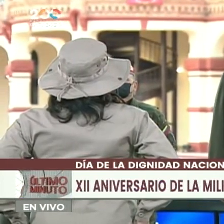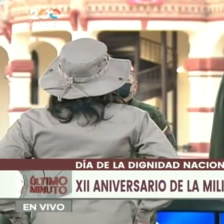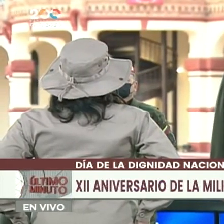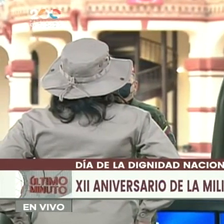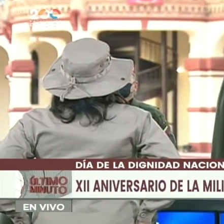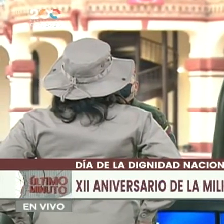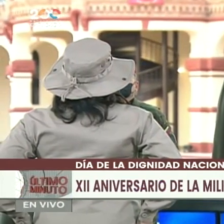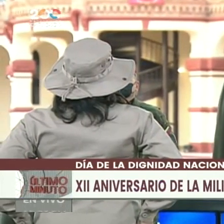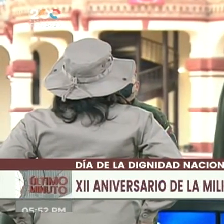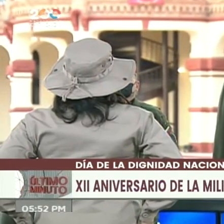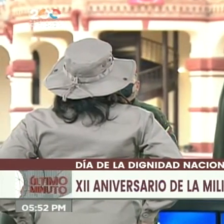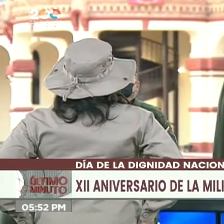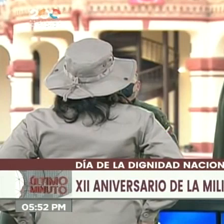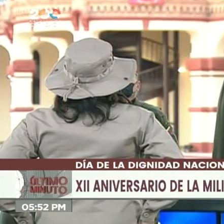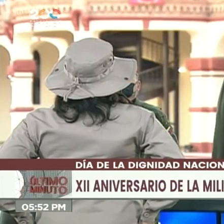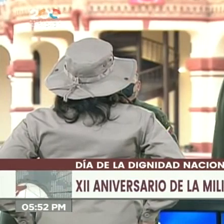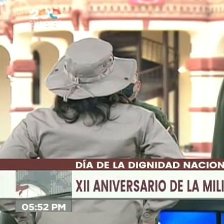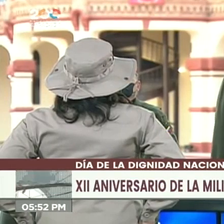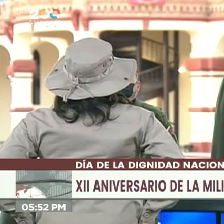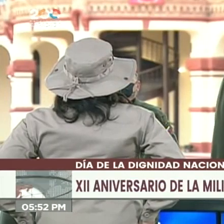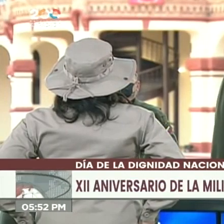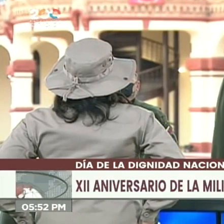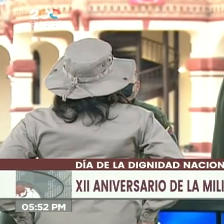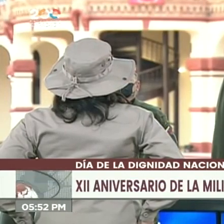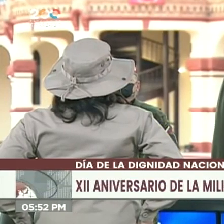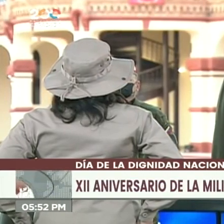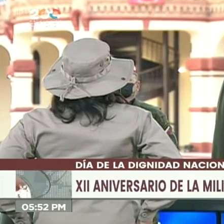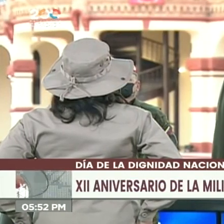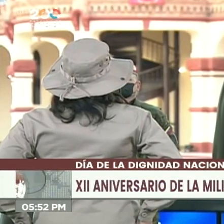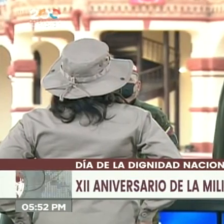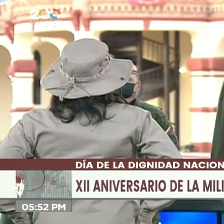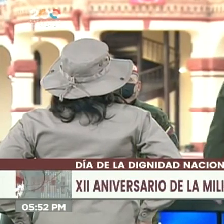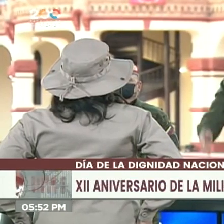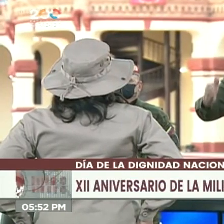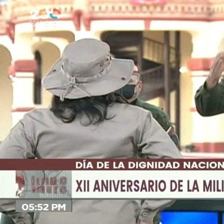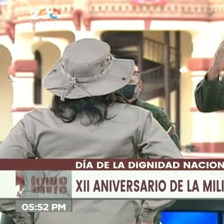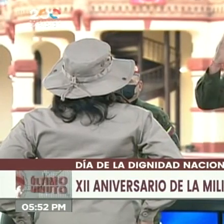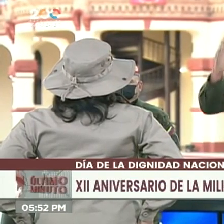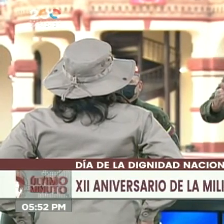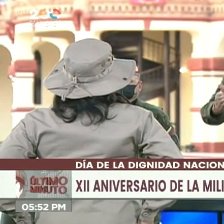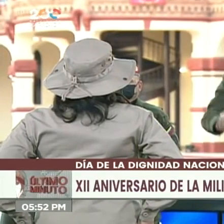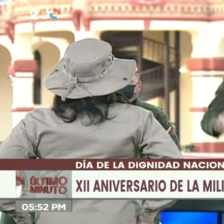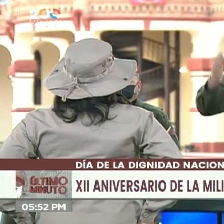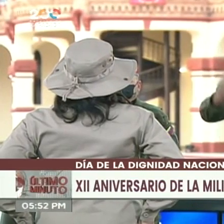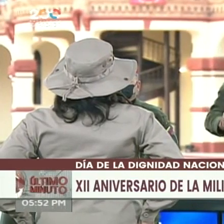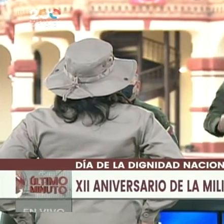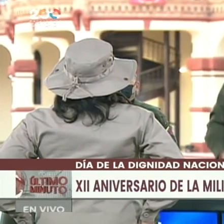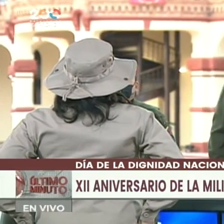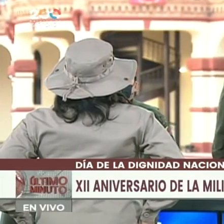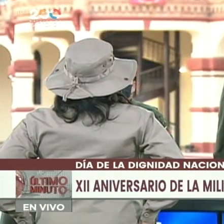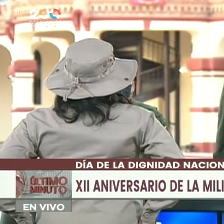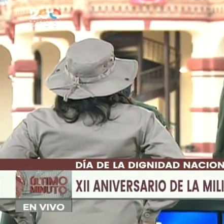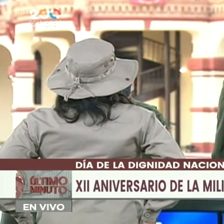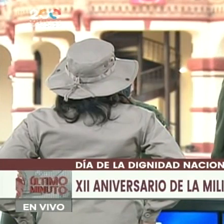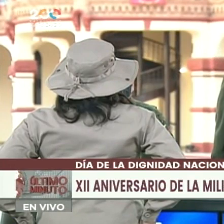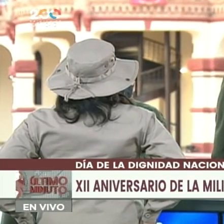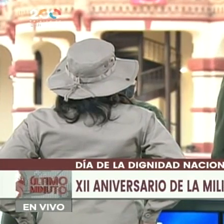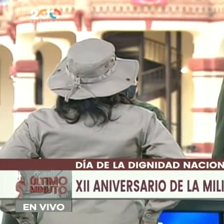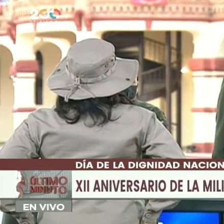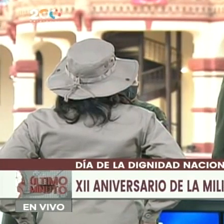más de 36.000 de sus soldados al grado inmediato superior. ¡Ascendido! ¡Aprobado!